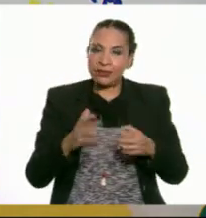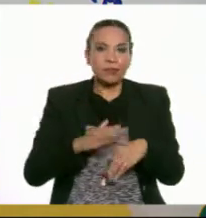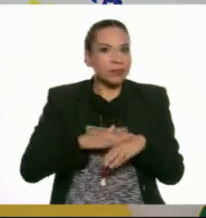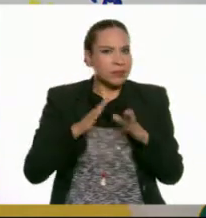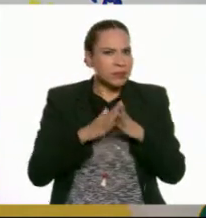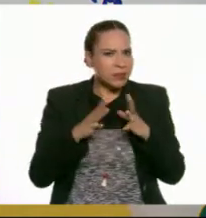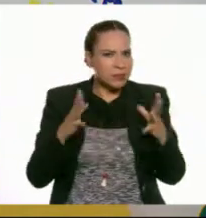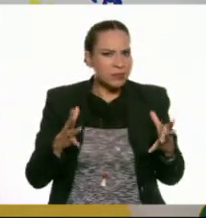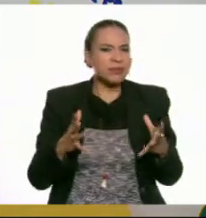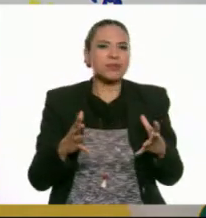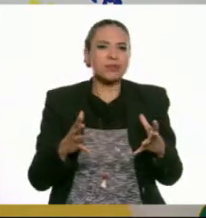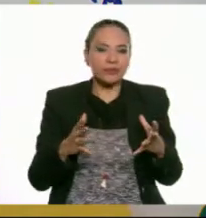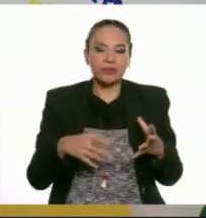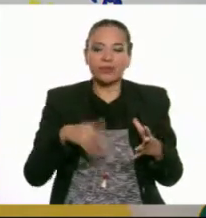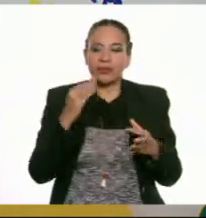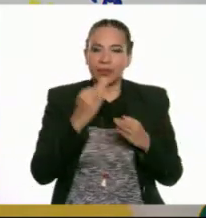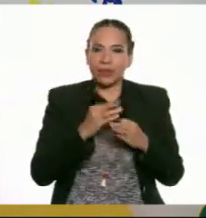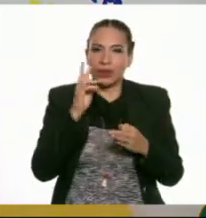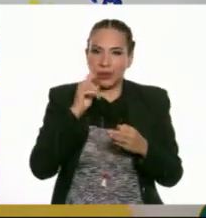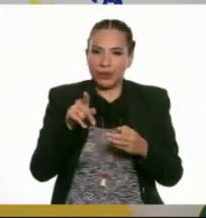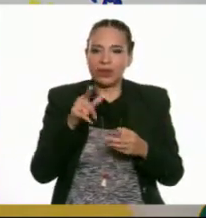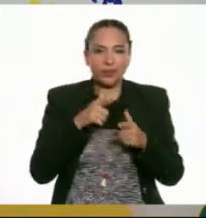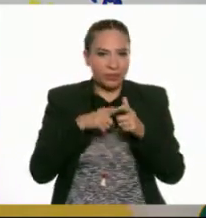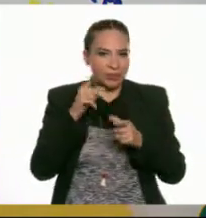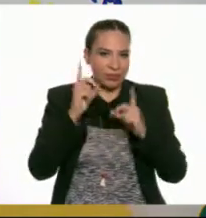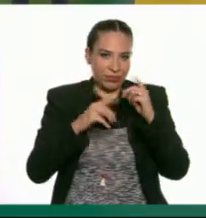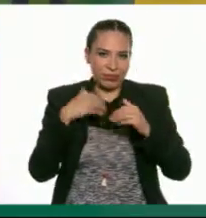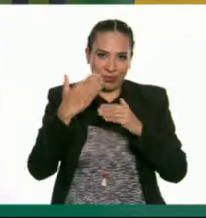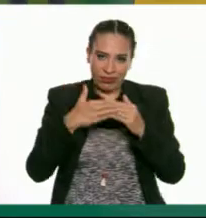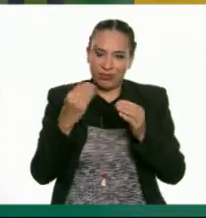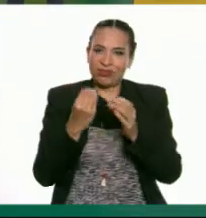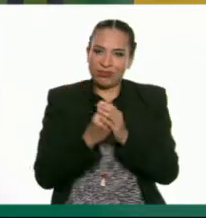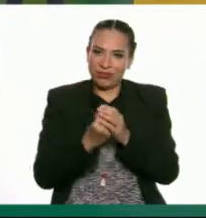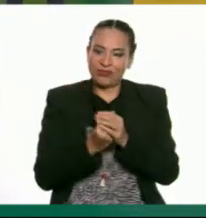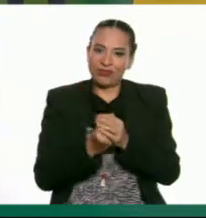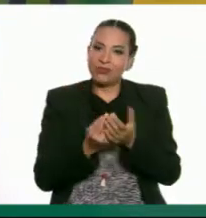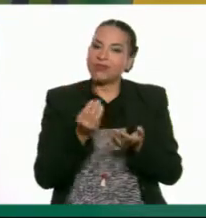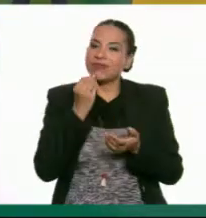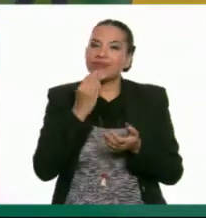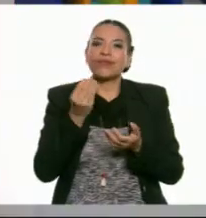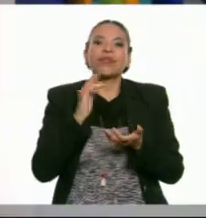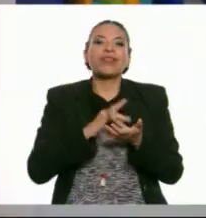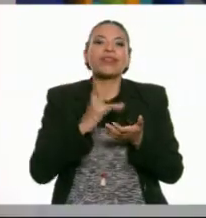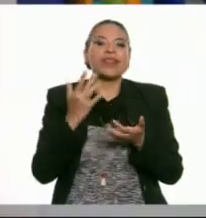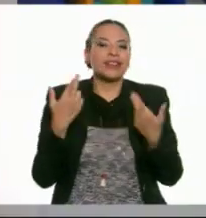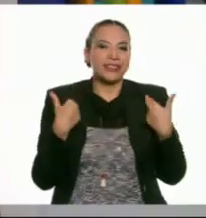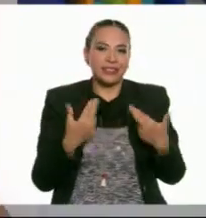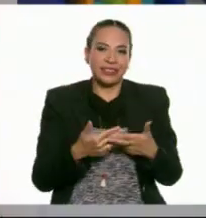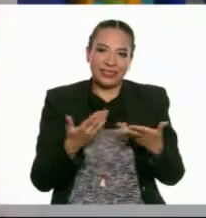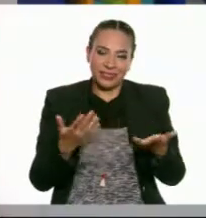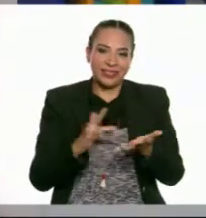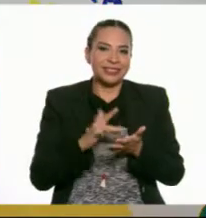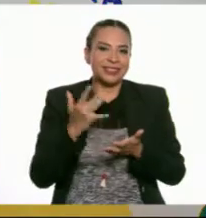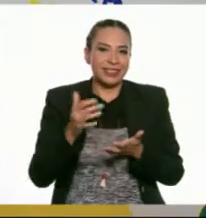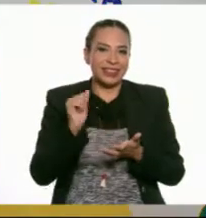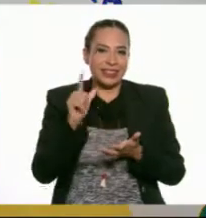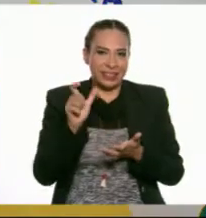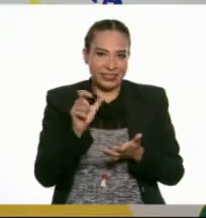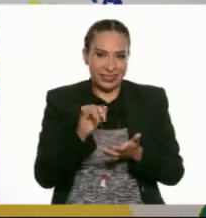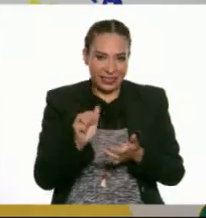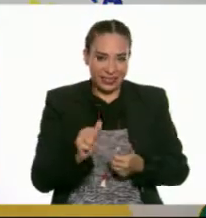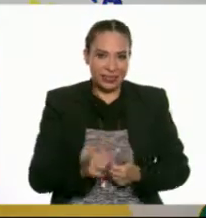¿Más grandes? Más grandes, pero te voy a dejar la duda para la siguiente clase. ¡Ay, qué padre! Muchas gracias, profe Ezequiel. Gracias a ti, Alexia.